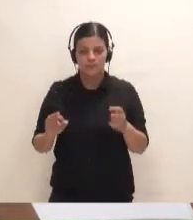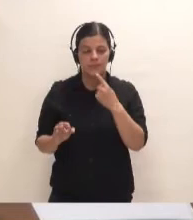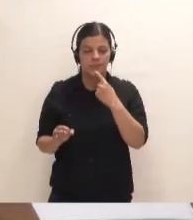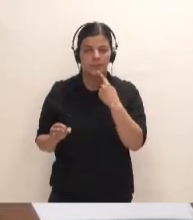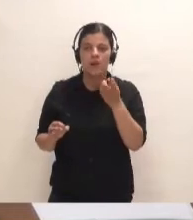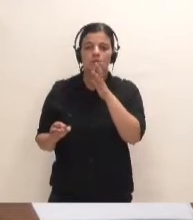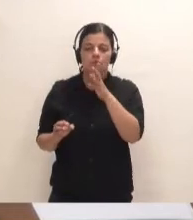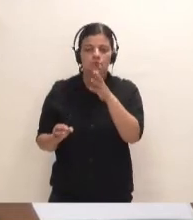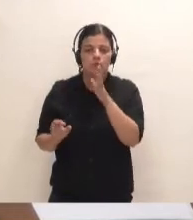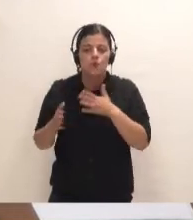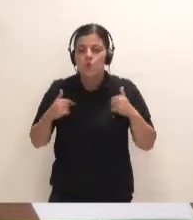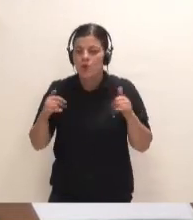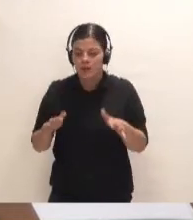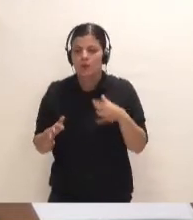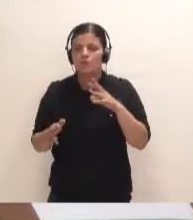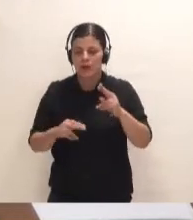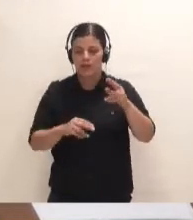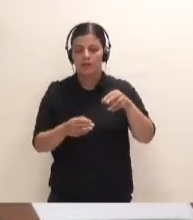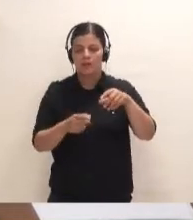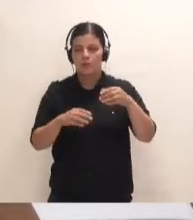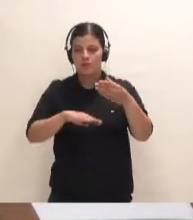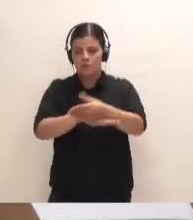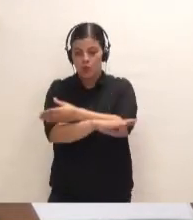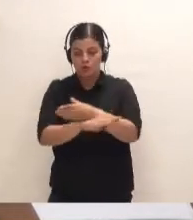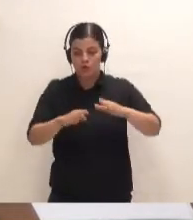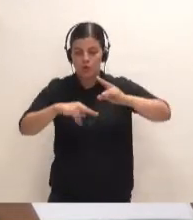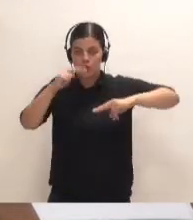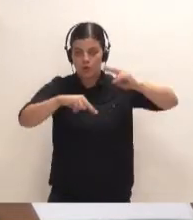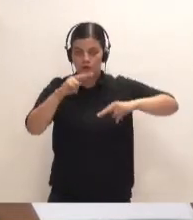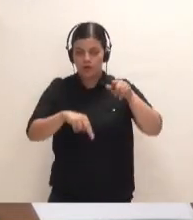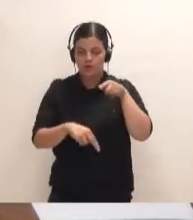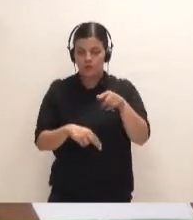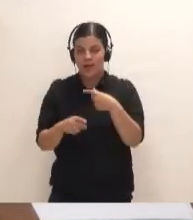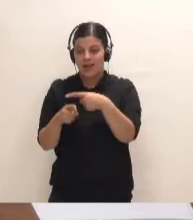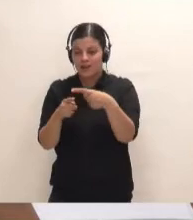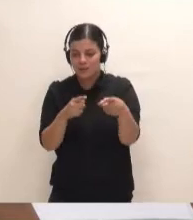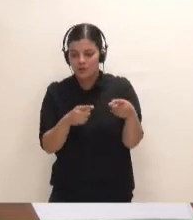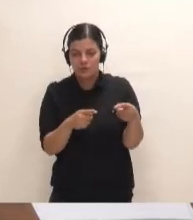por las razones que fueran se podría construir ese puerto y se entendía que los elementos